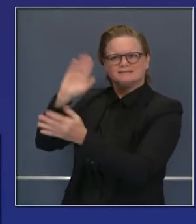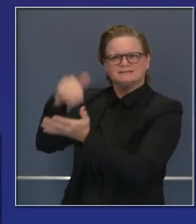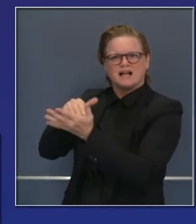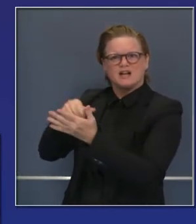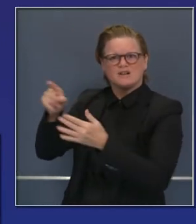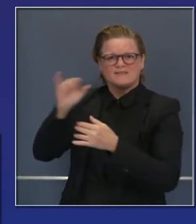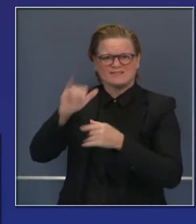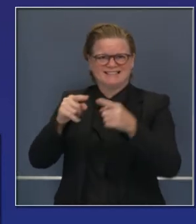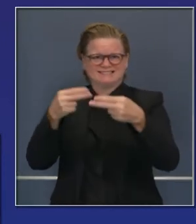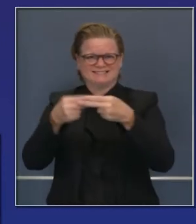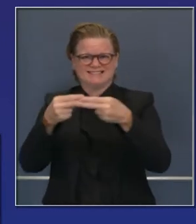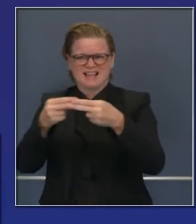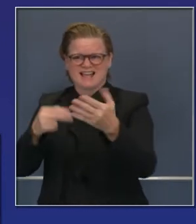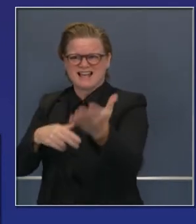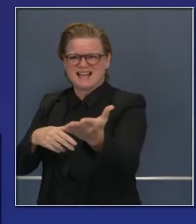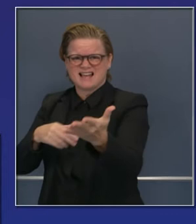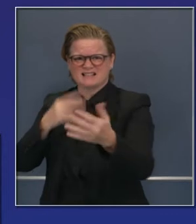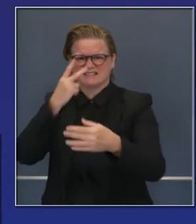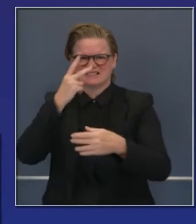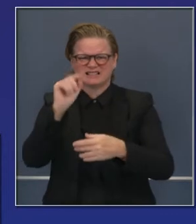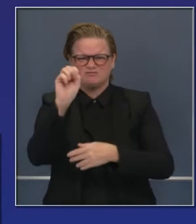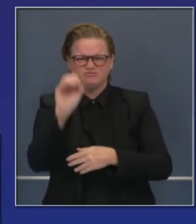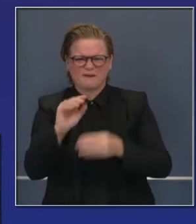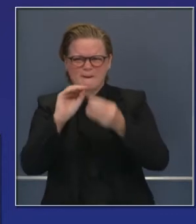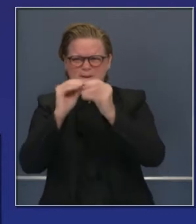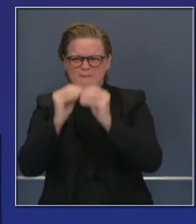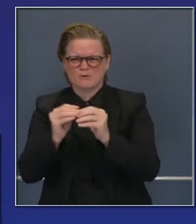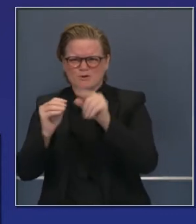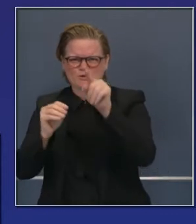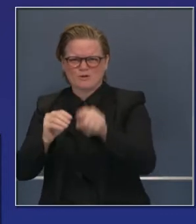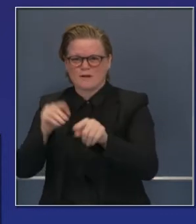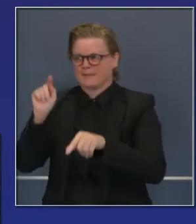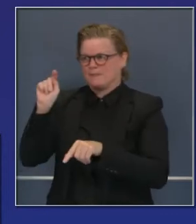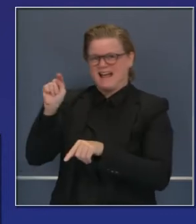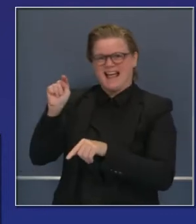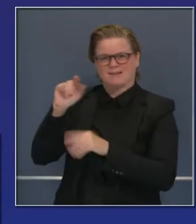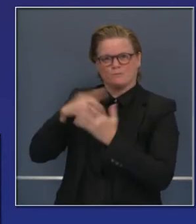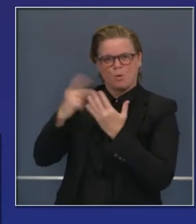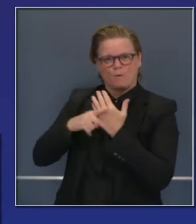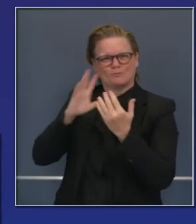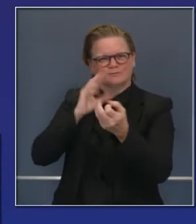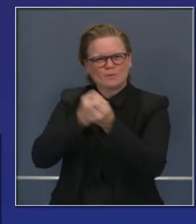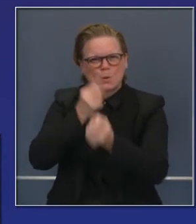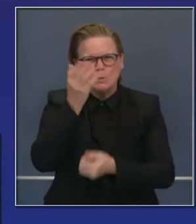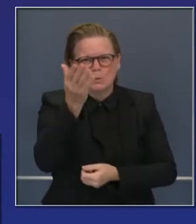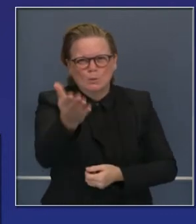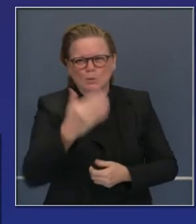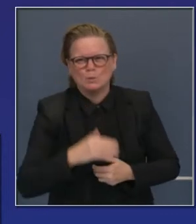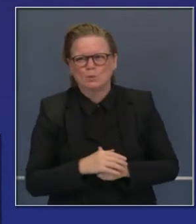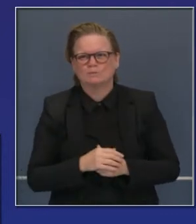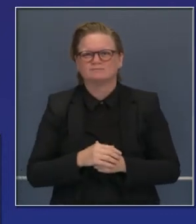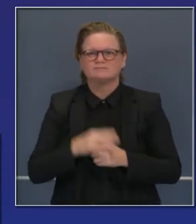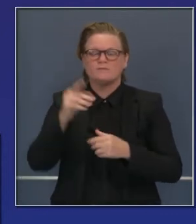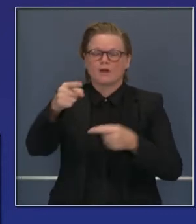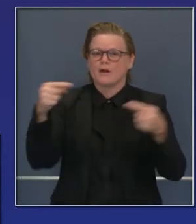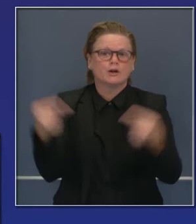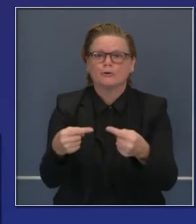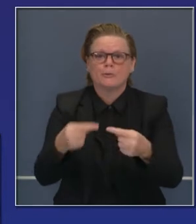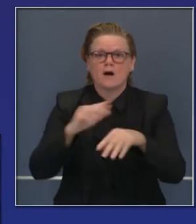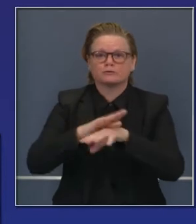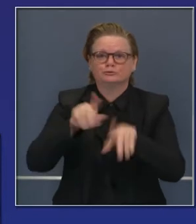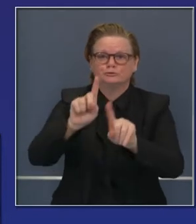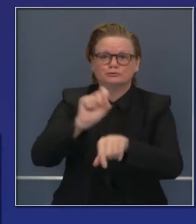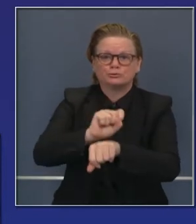Estos son el apoyo existente para la industria, préstamos